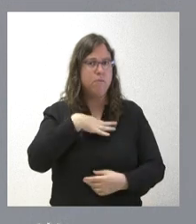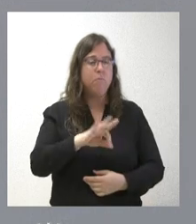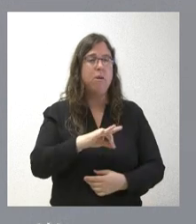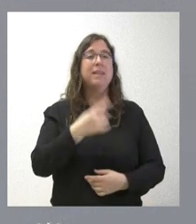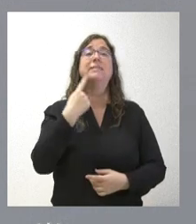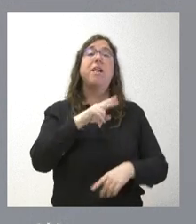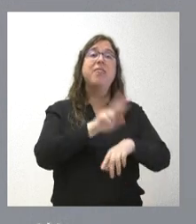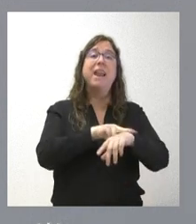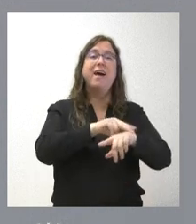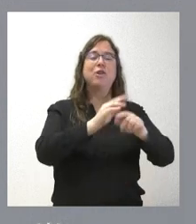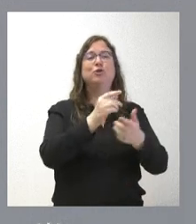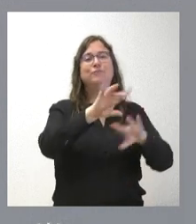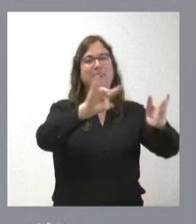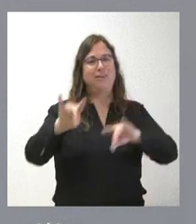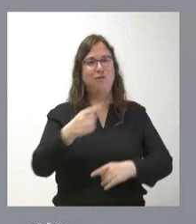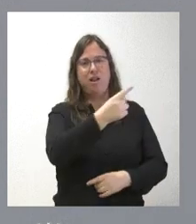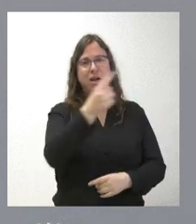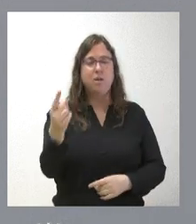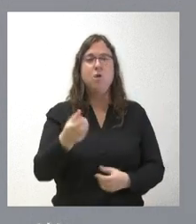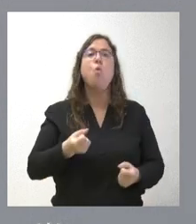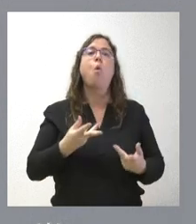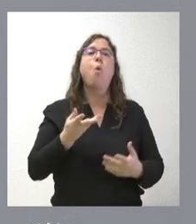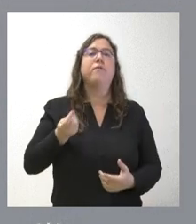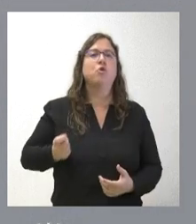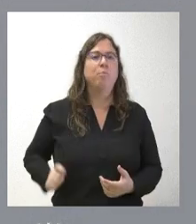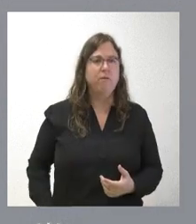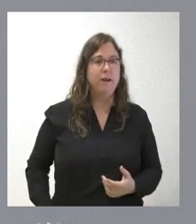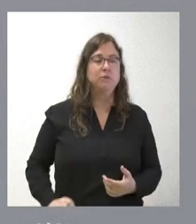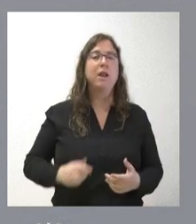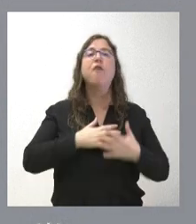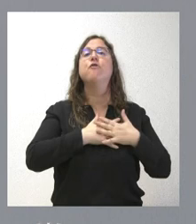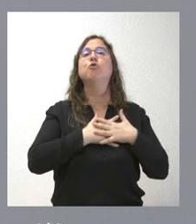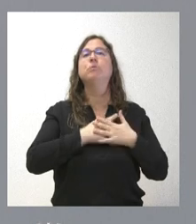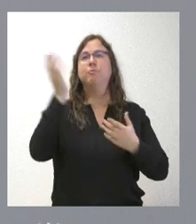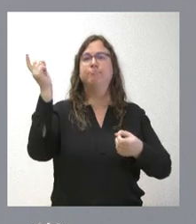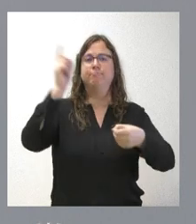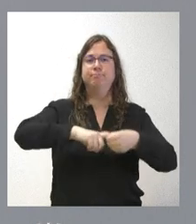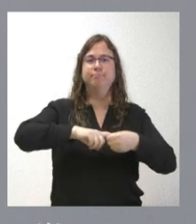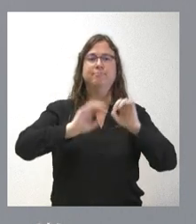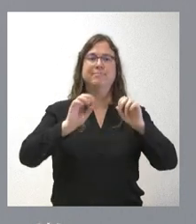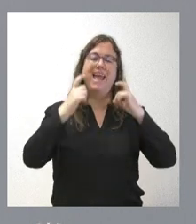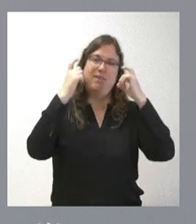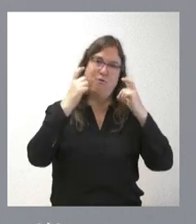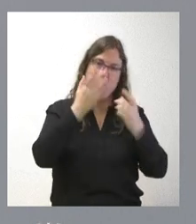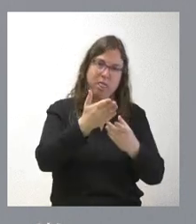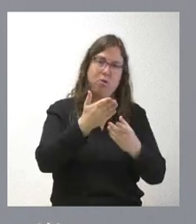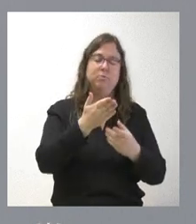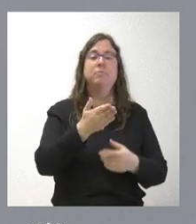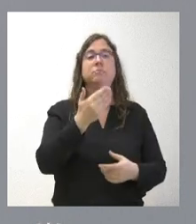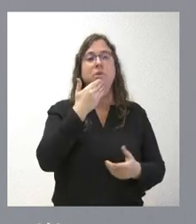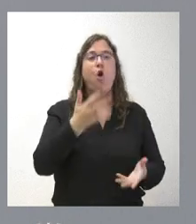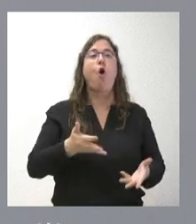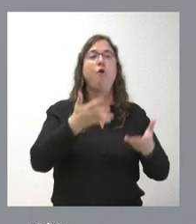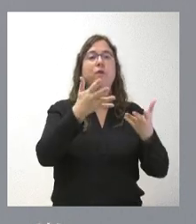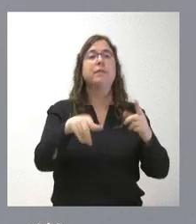territoriales hacen información de cuántos son los profesionales que deciden voluntariamente acceder a este esfuerzo que se les ofrece y que